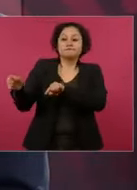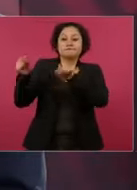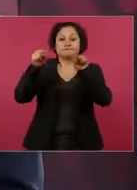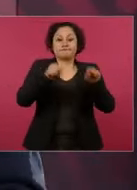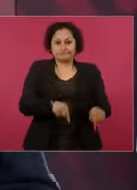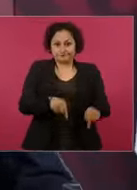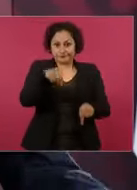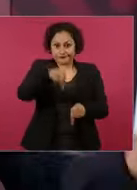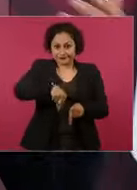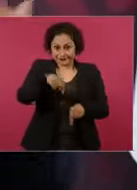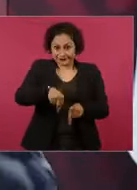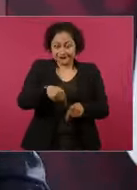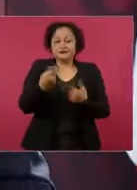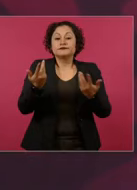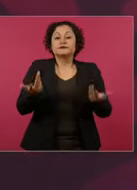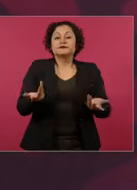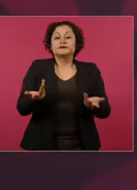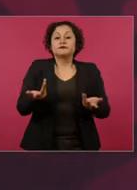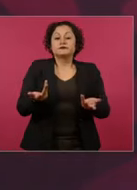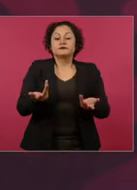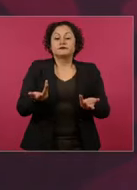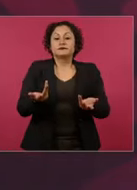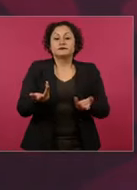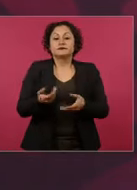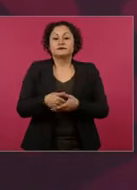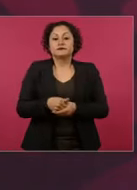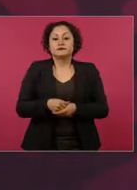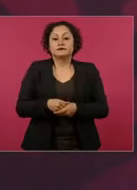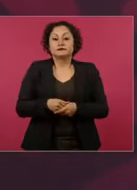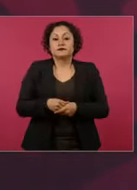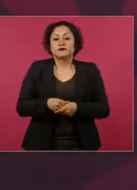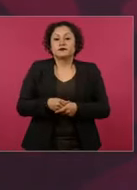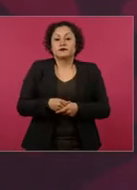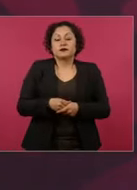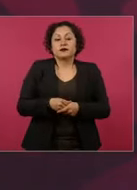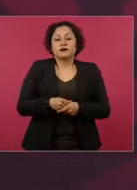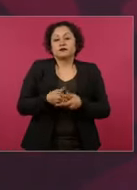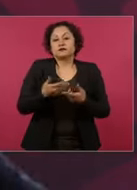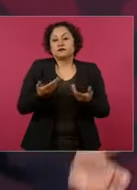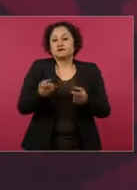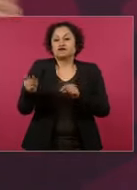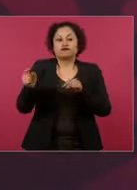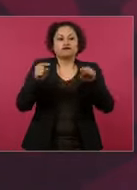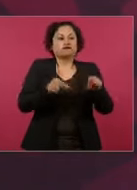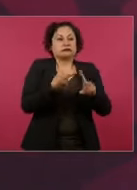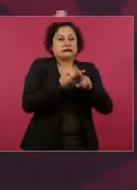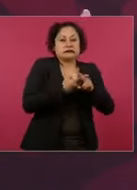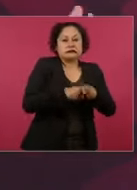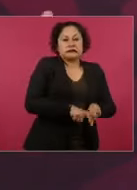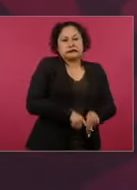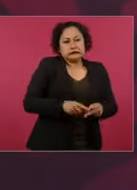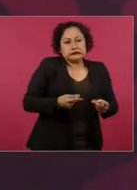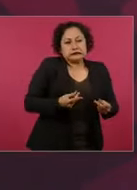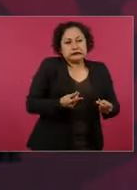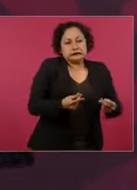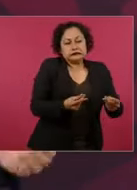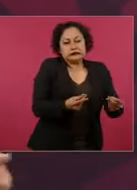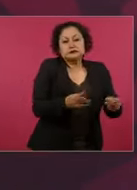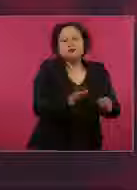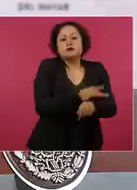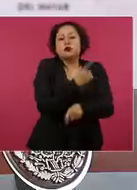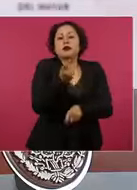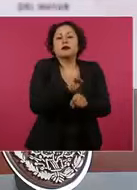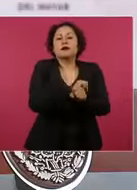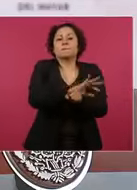pero nos vino la pandemia, tuvimos que actuar con emergencia,